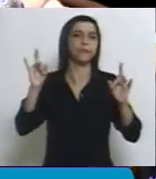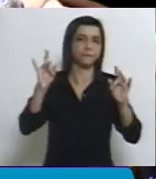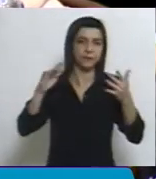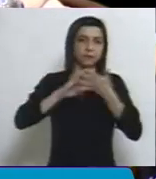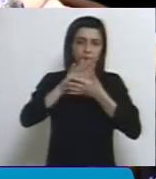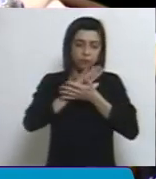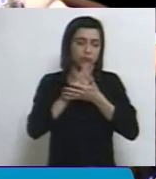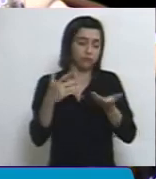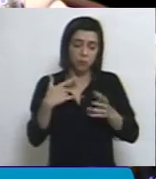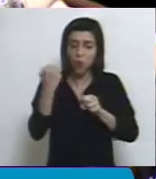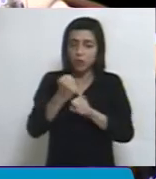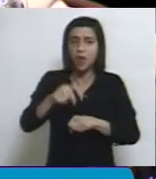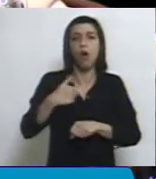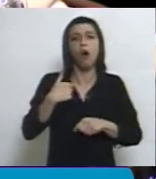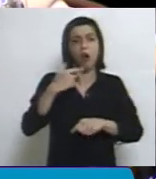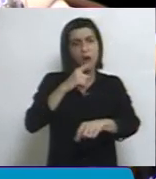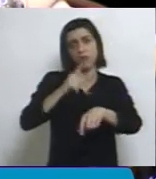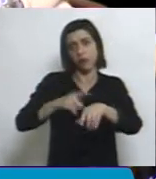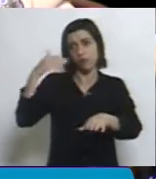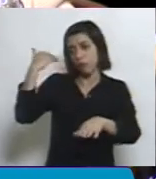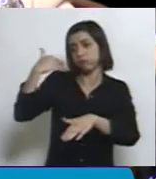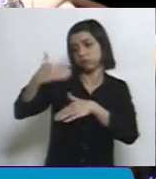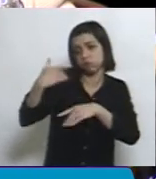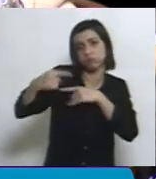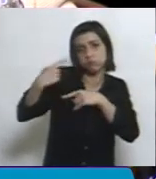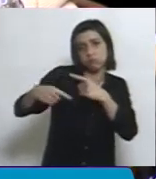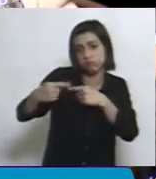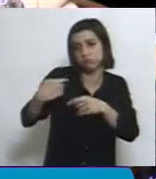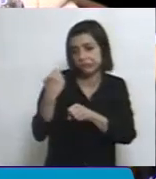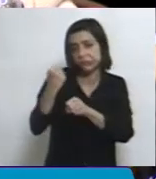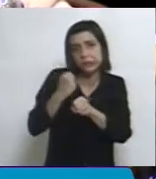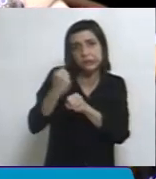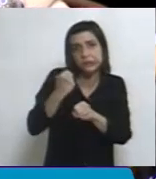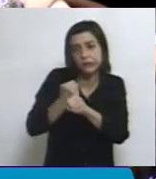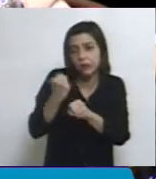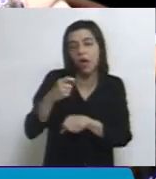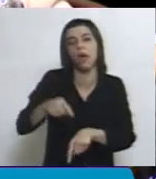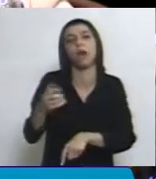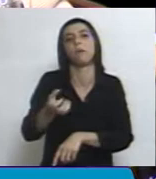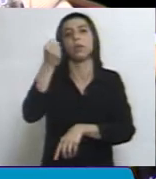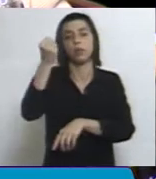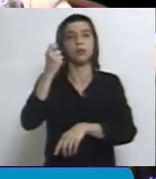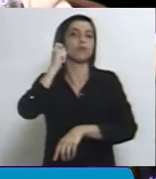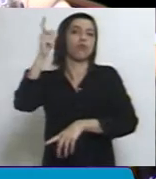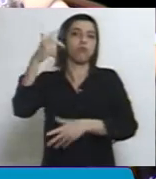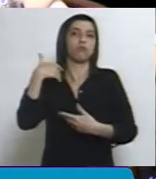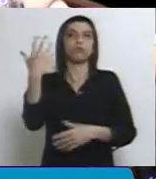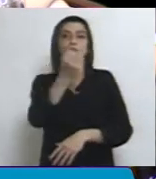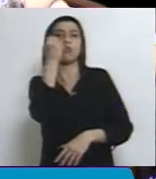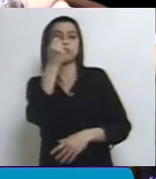y creemos que en este momento de transición de nuestra democracia